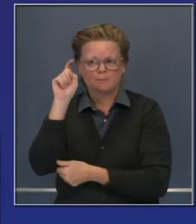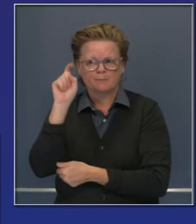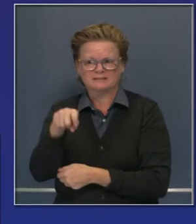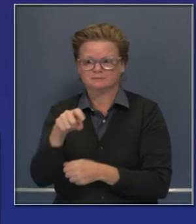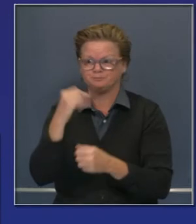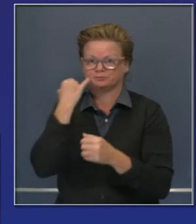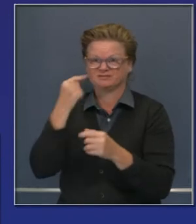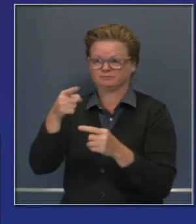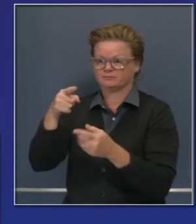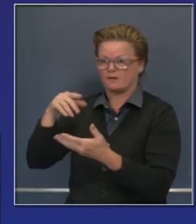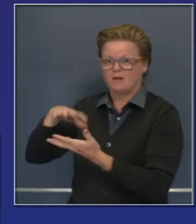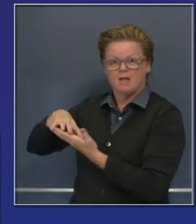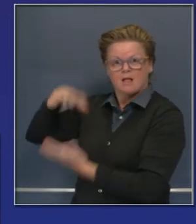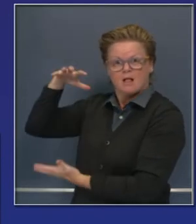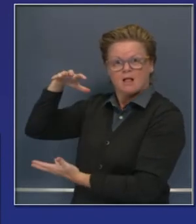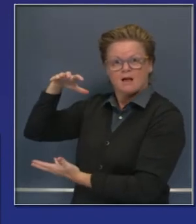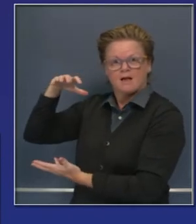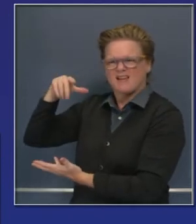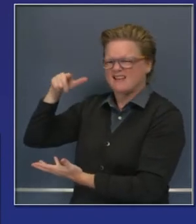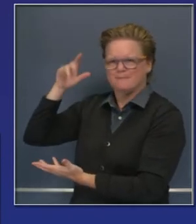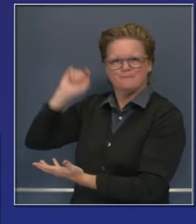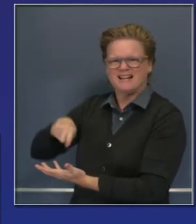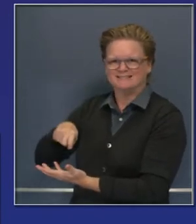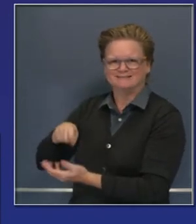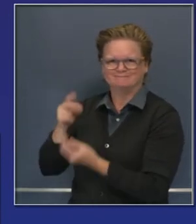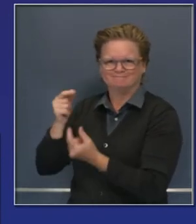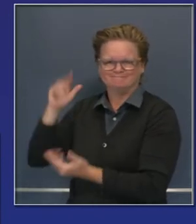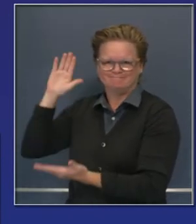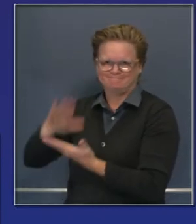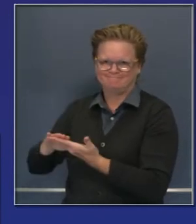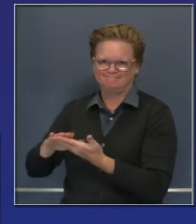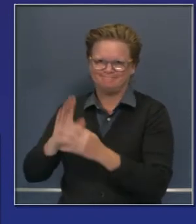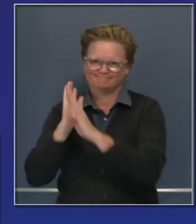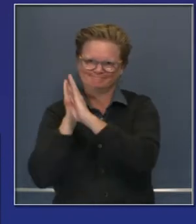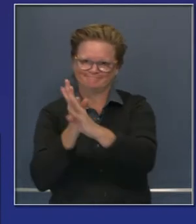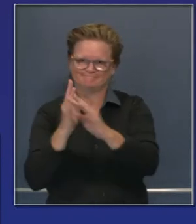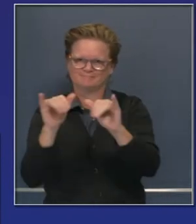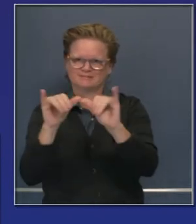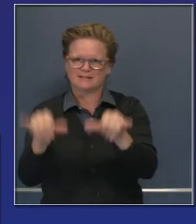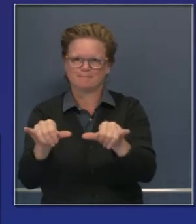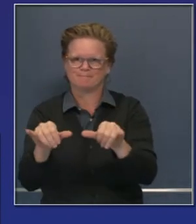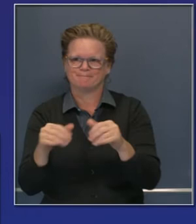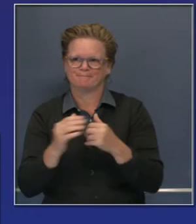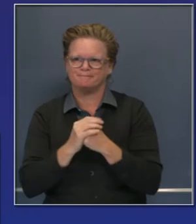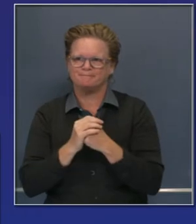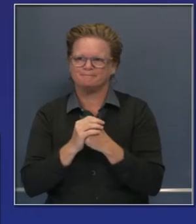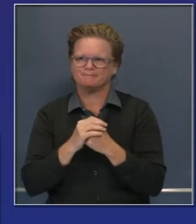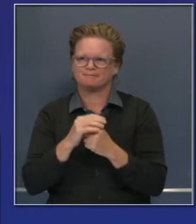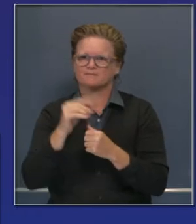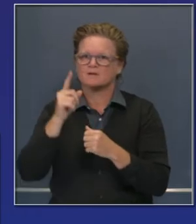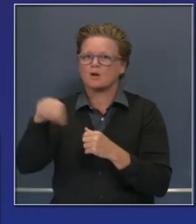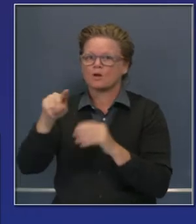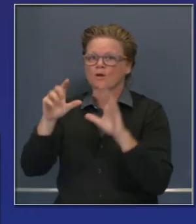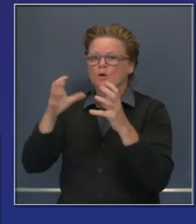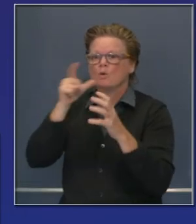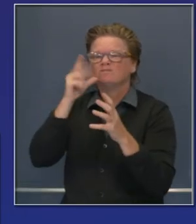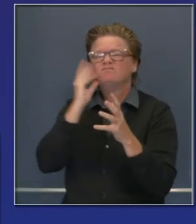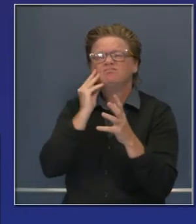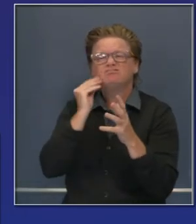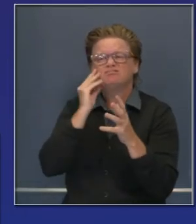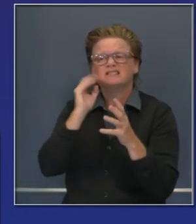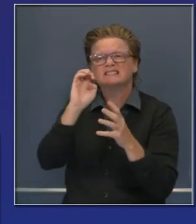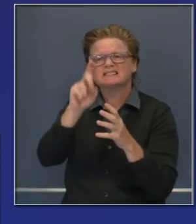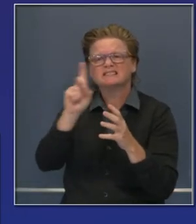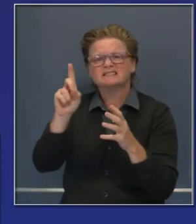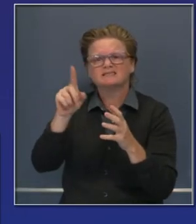la reducción de los tiempos necesarios de procesamiento. Queremos dar las gracias a EDD por haber acogido la